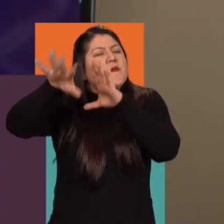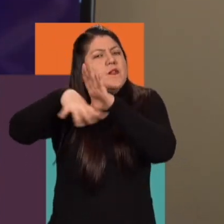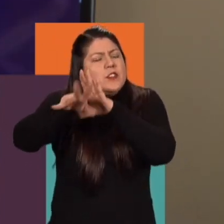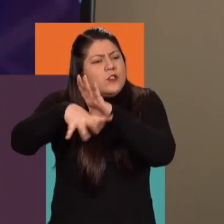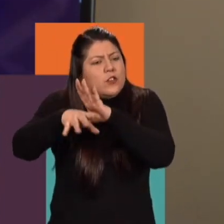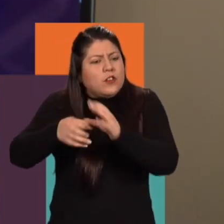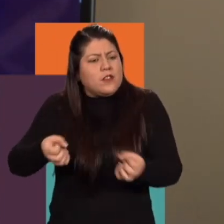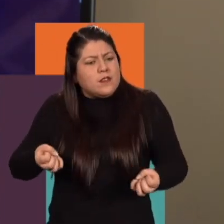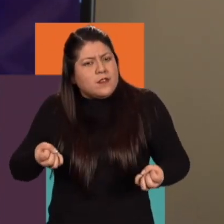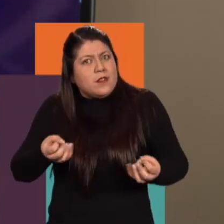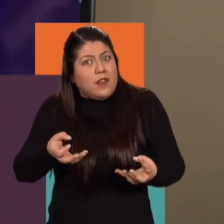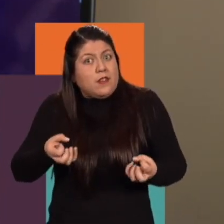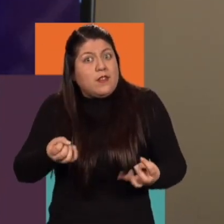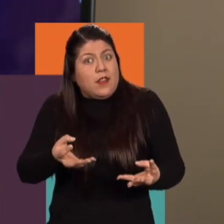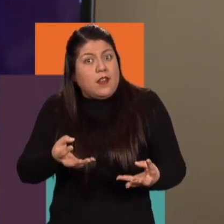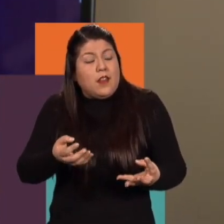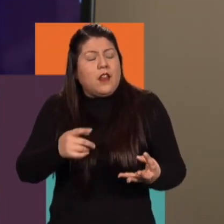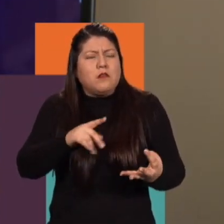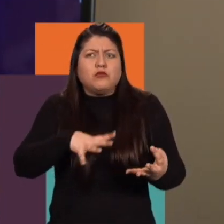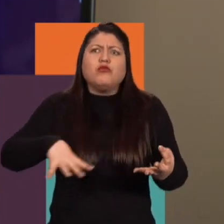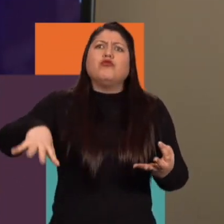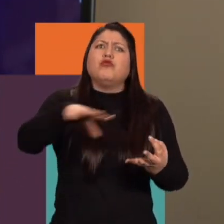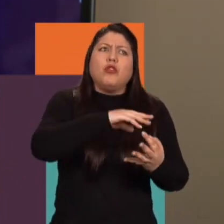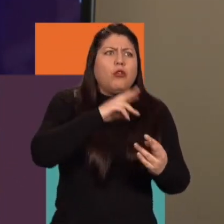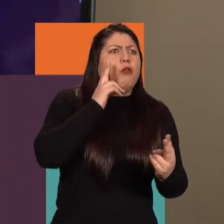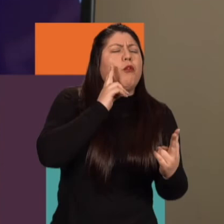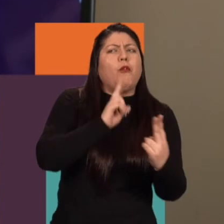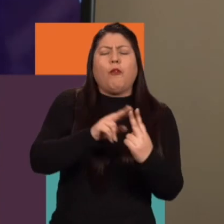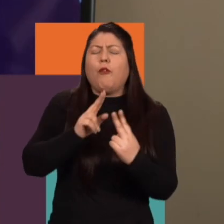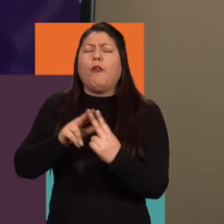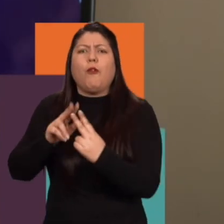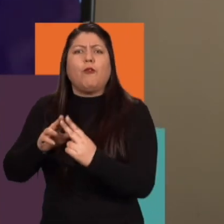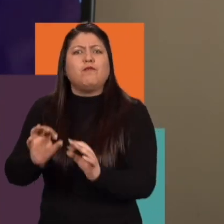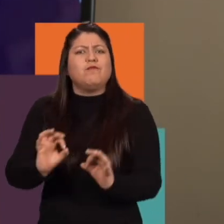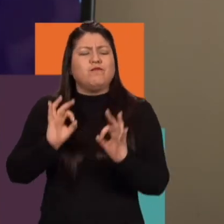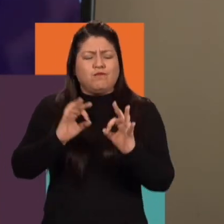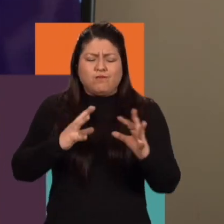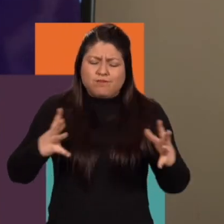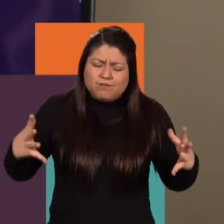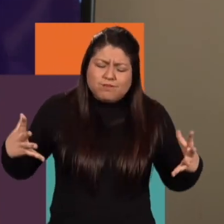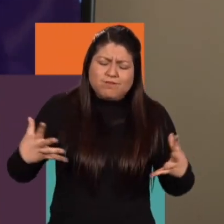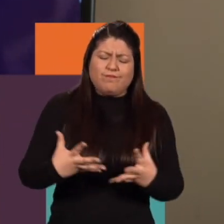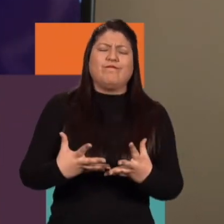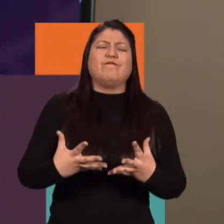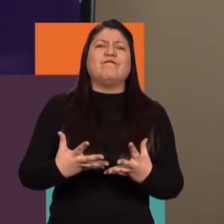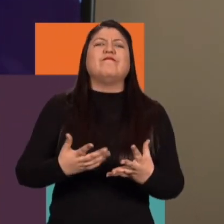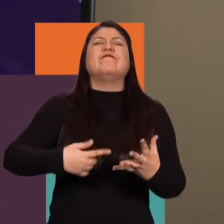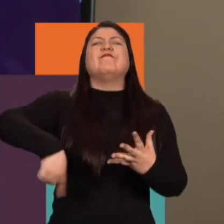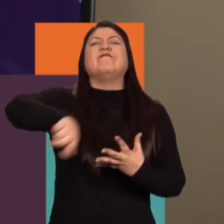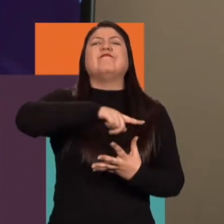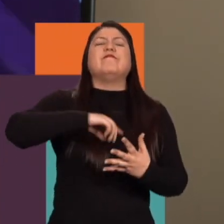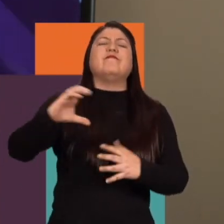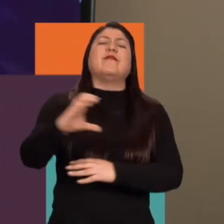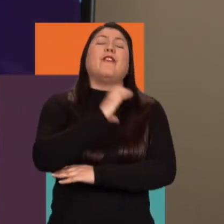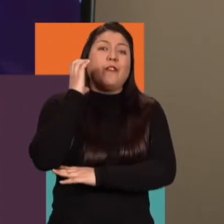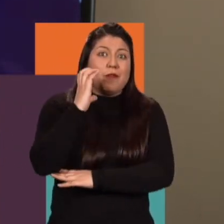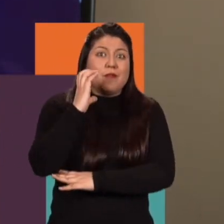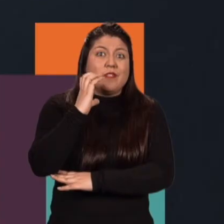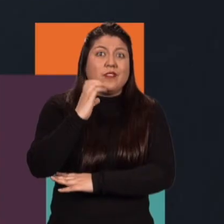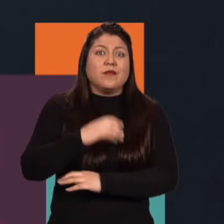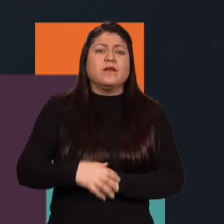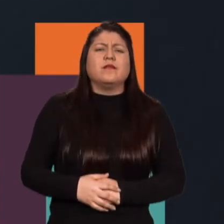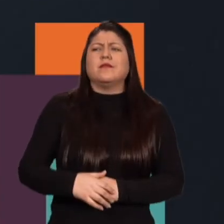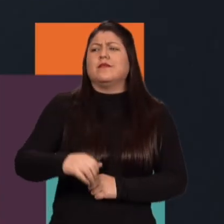la ficción se puede contribuir a que nos conozcamos mejor y nos integremos como país Diego